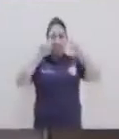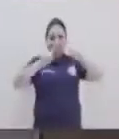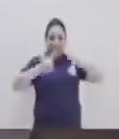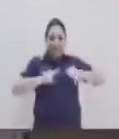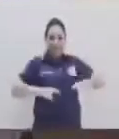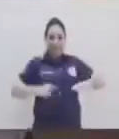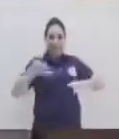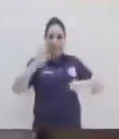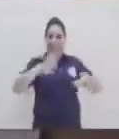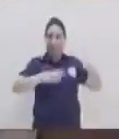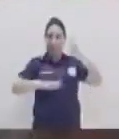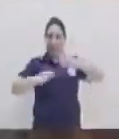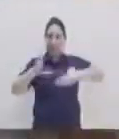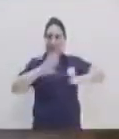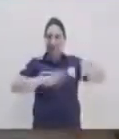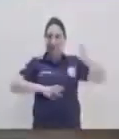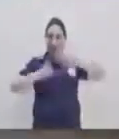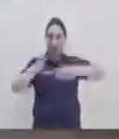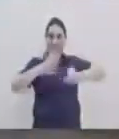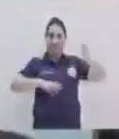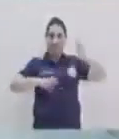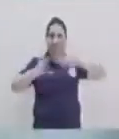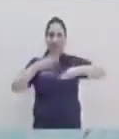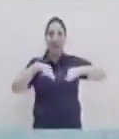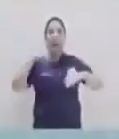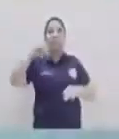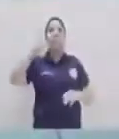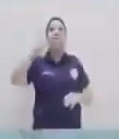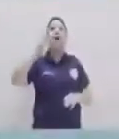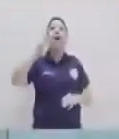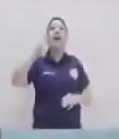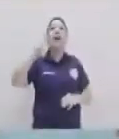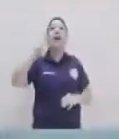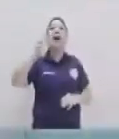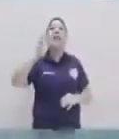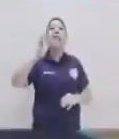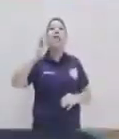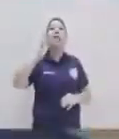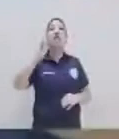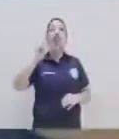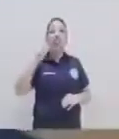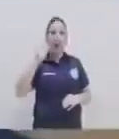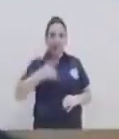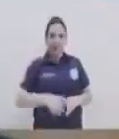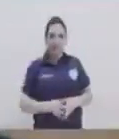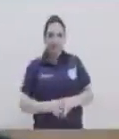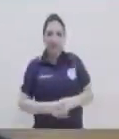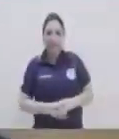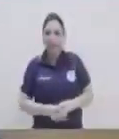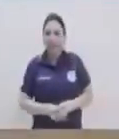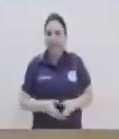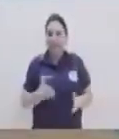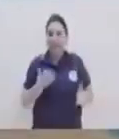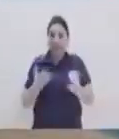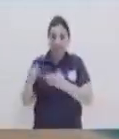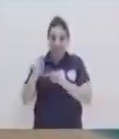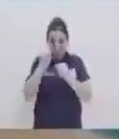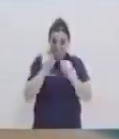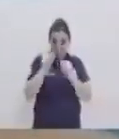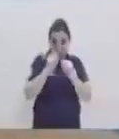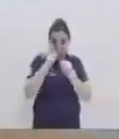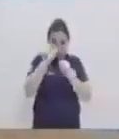hicimos todos nuestros dobleces. Y aquí tenemos la forma de nuestra parábola. ¿Sí? Y tenemos